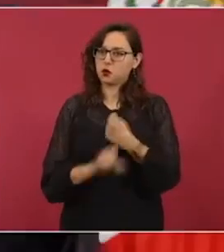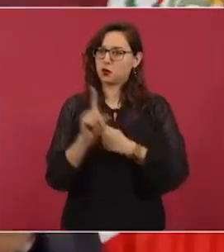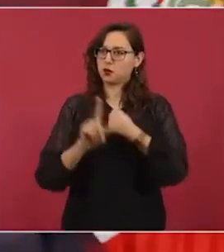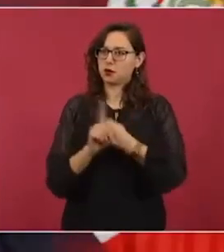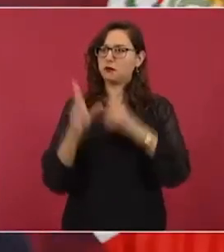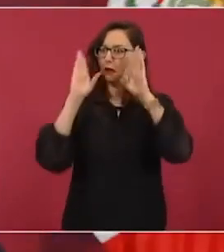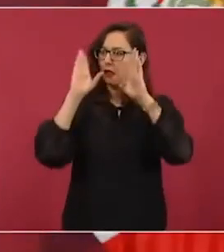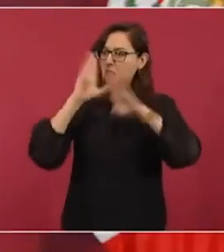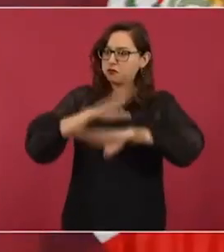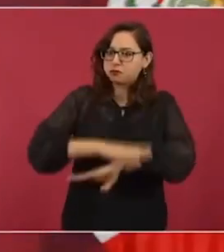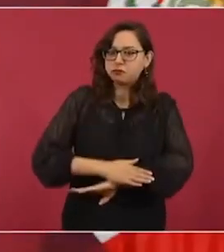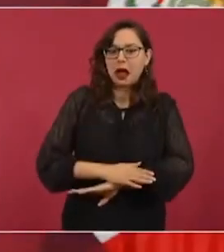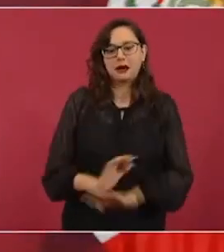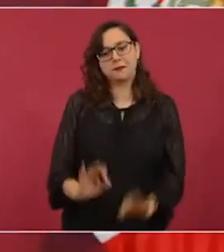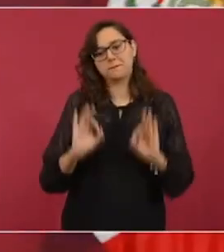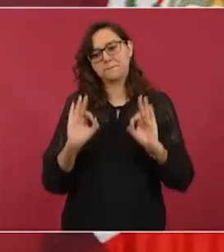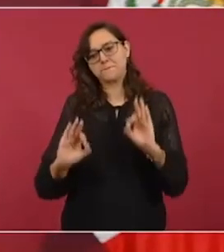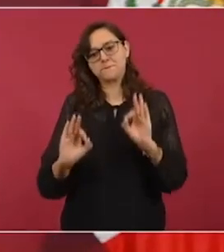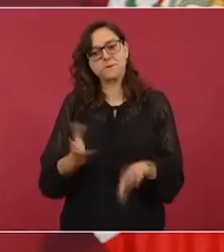conflictos.